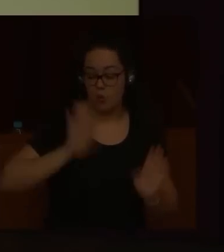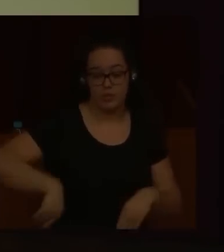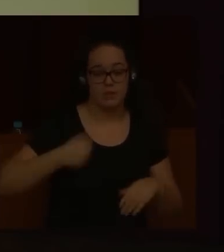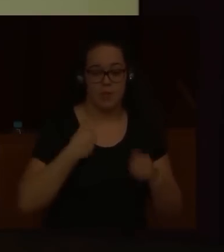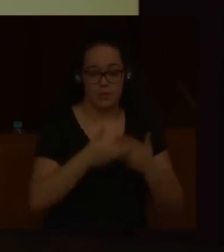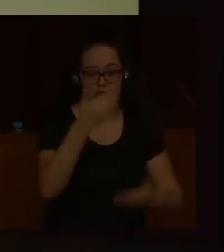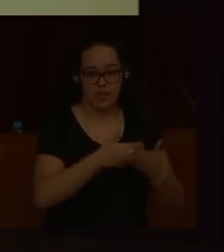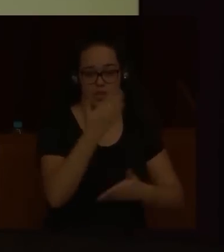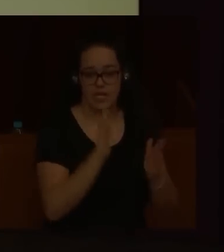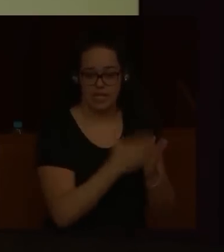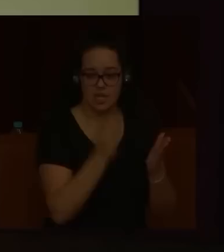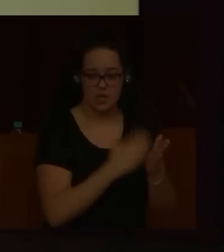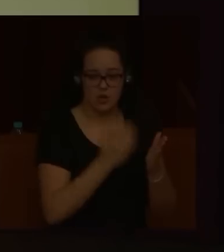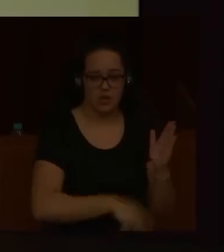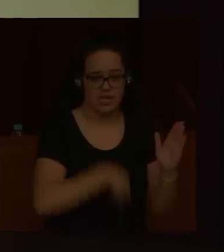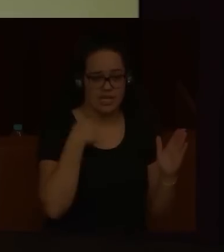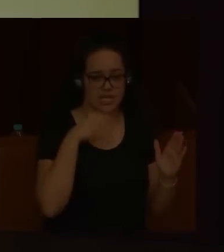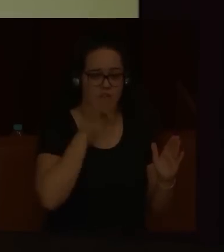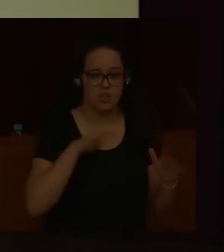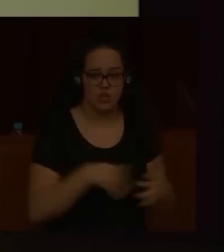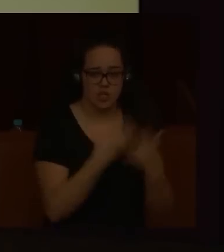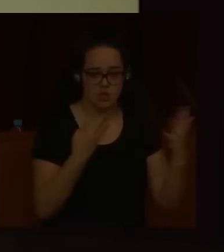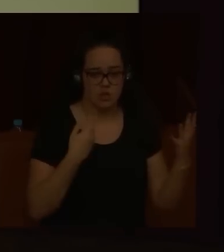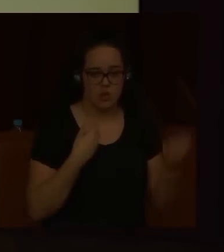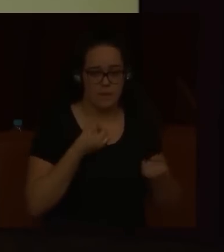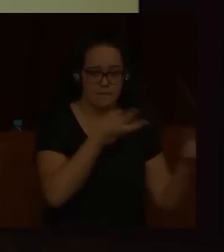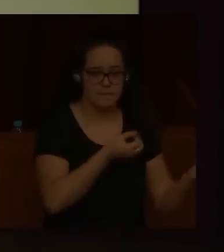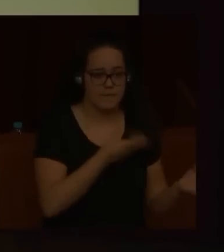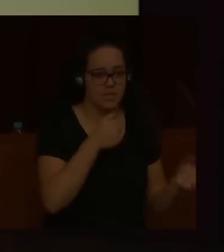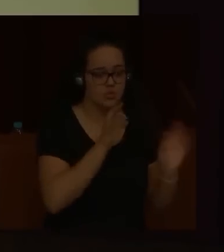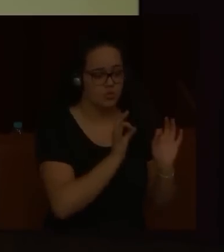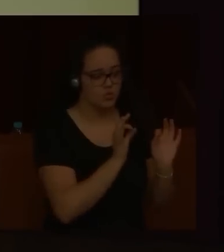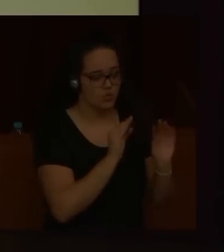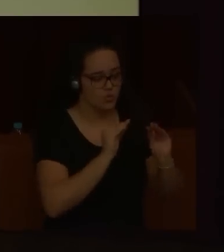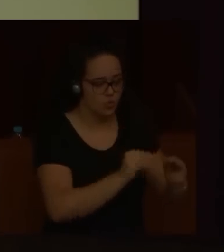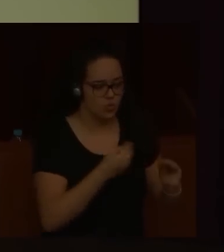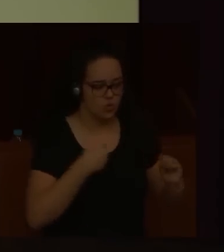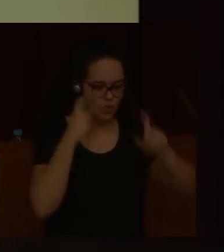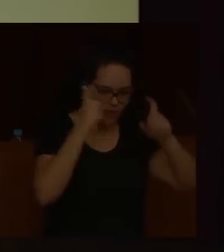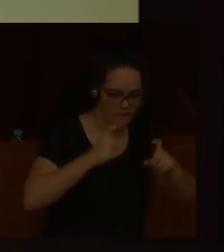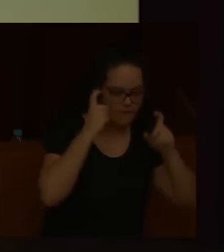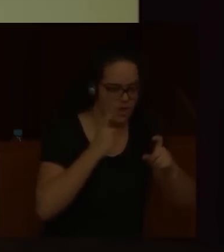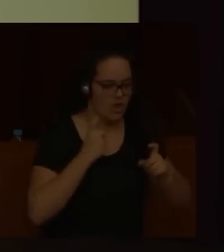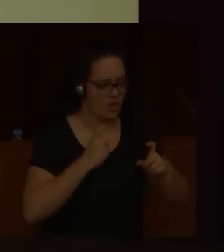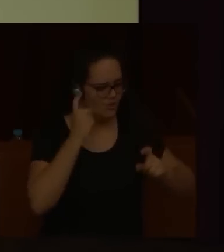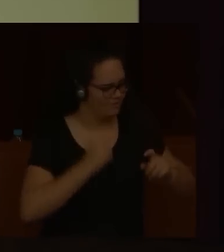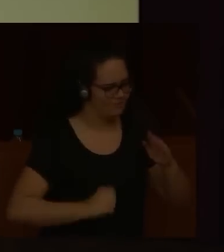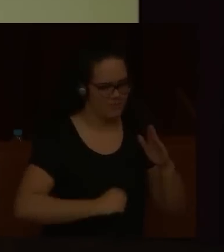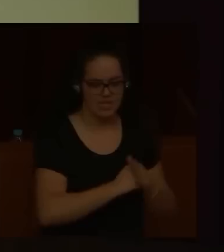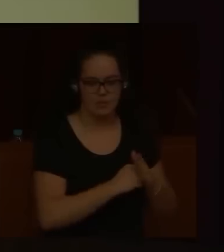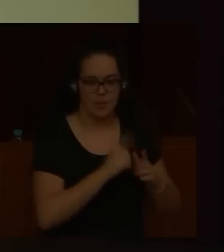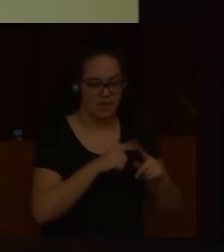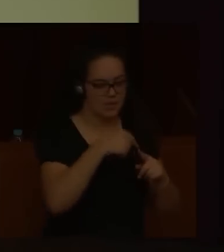el Catálogo General de Pintura del siglo XIX del Museo, da cuenta también de su perseverancia y de su enorme esfuerzo en la